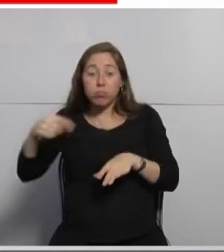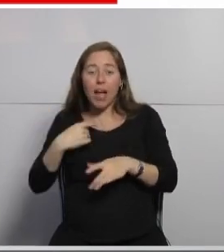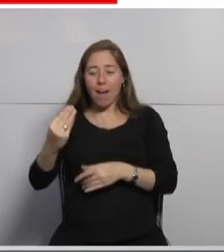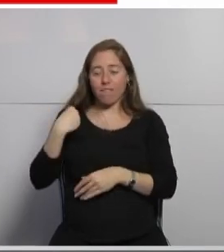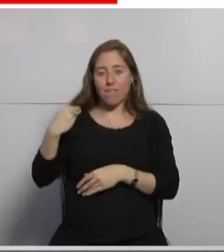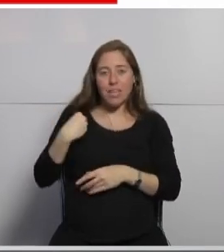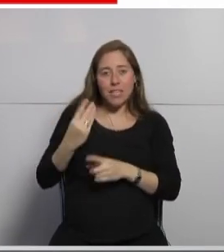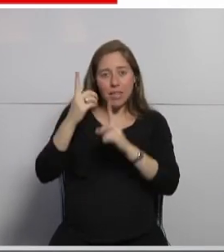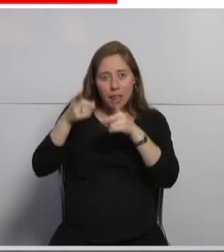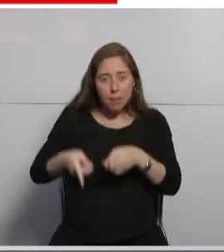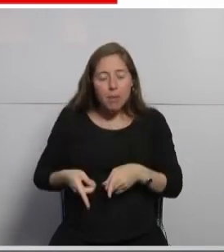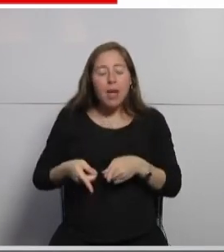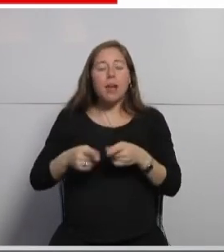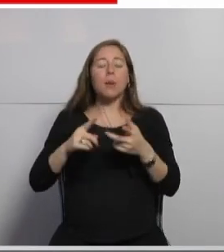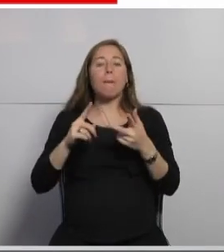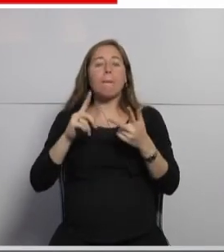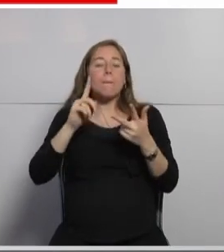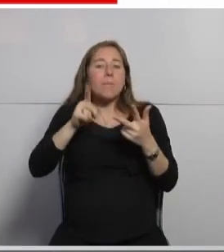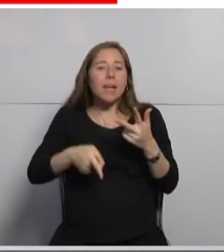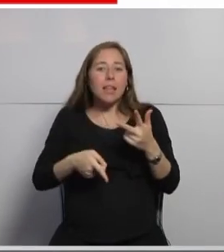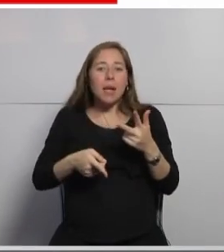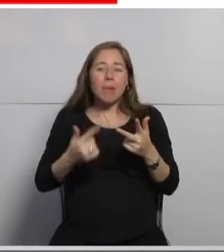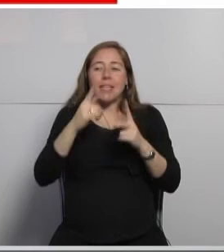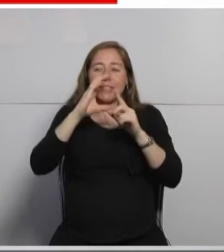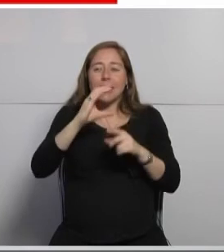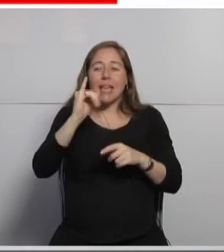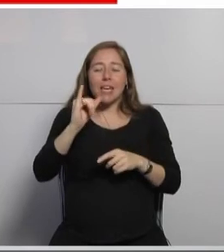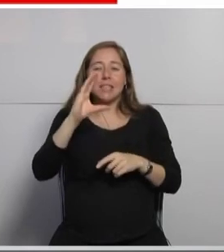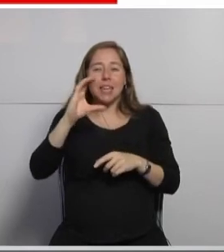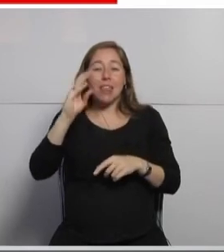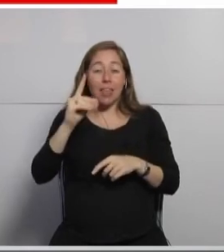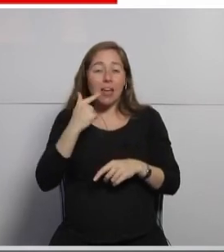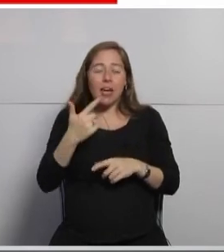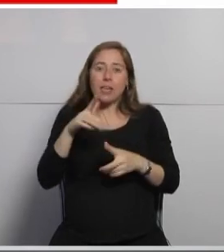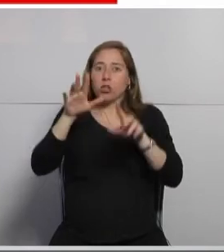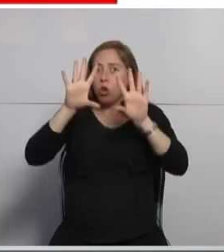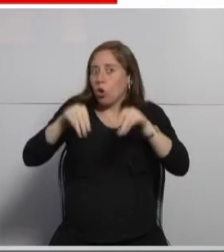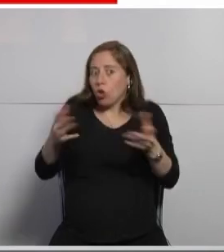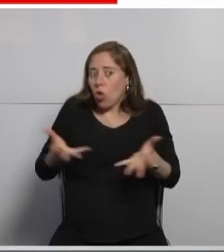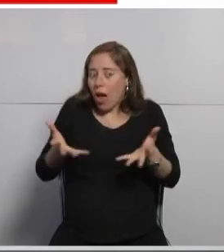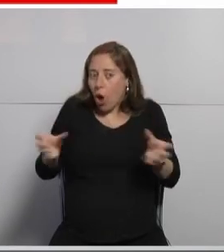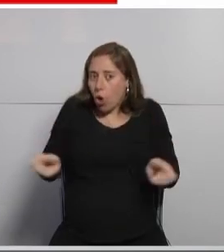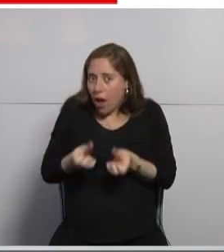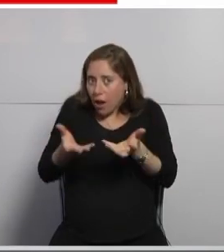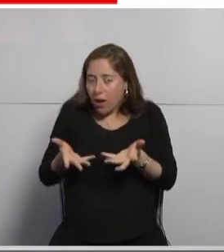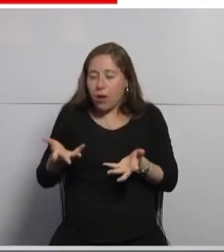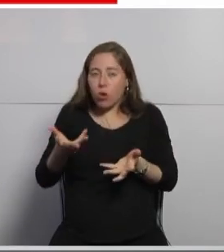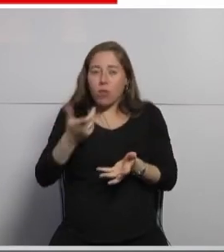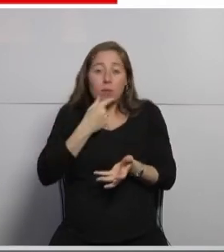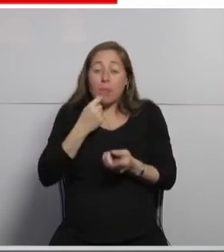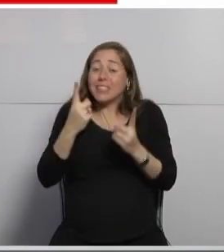nos da también servicios de CICD hoy en día con todo el mundo DevOps necesitamos esas